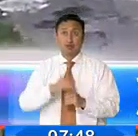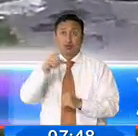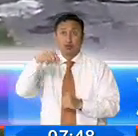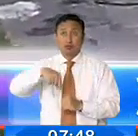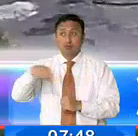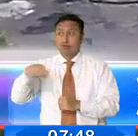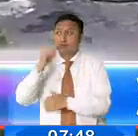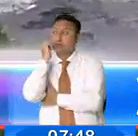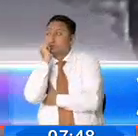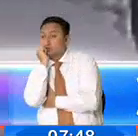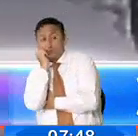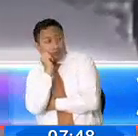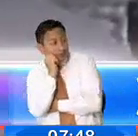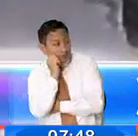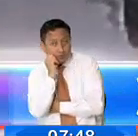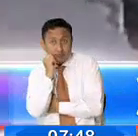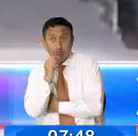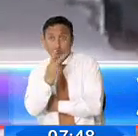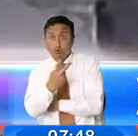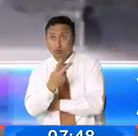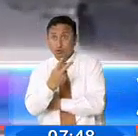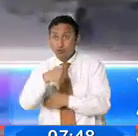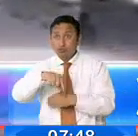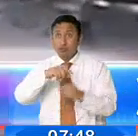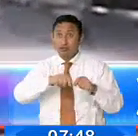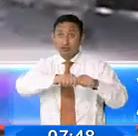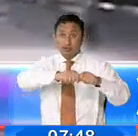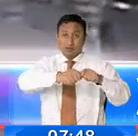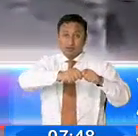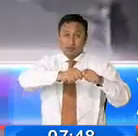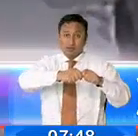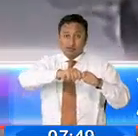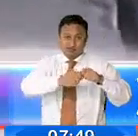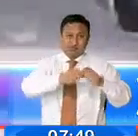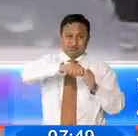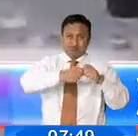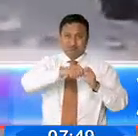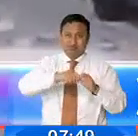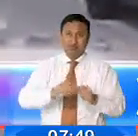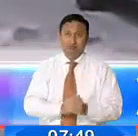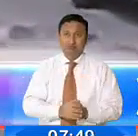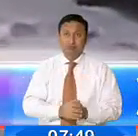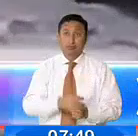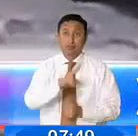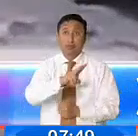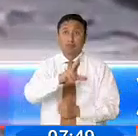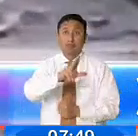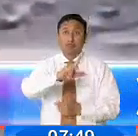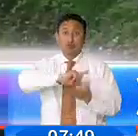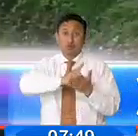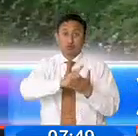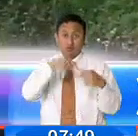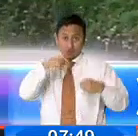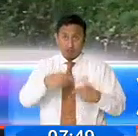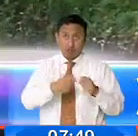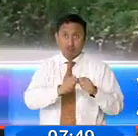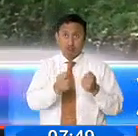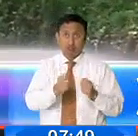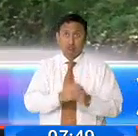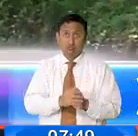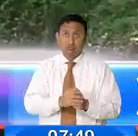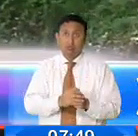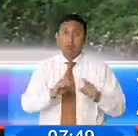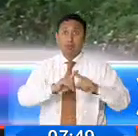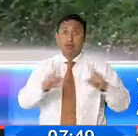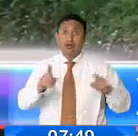campanero, mientras que los otros dos empiezan a forzar el candado de la puerta. En exactamente 23 segundos logran su cometido, pero no